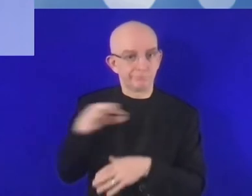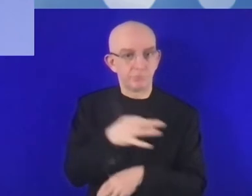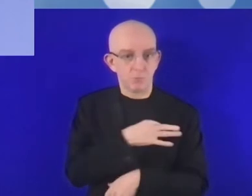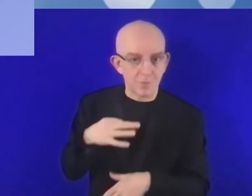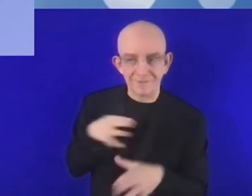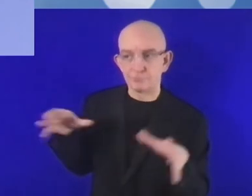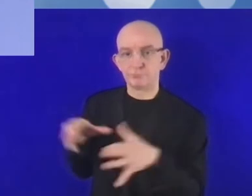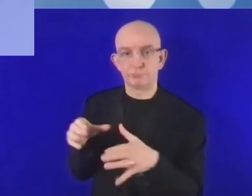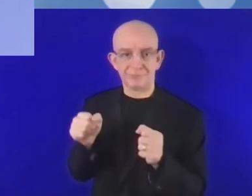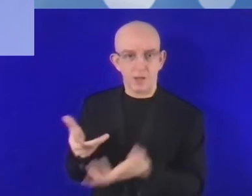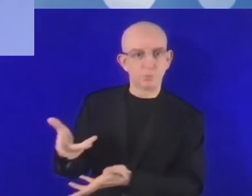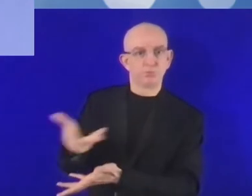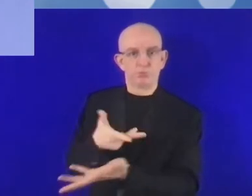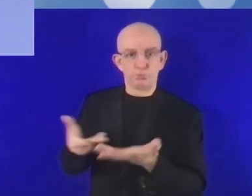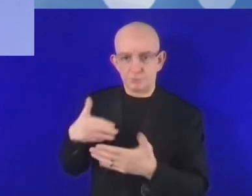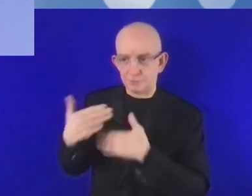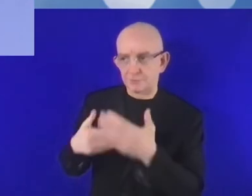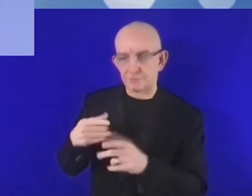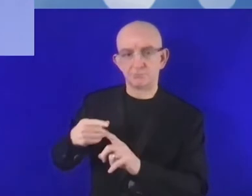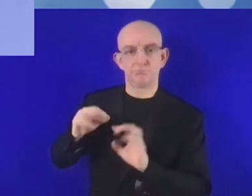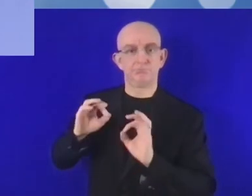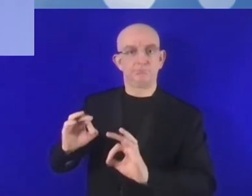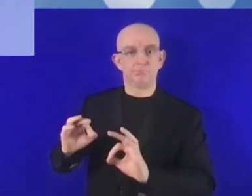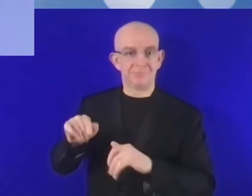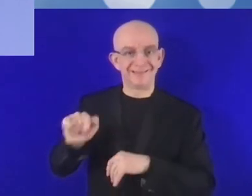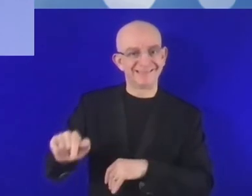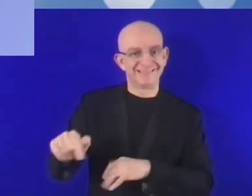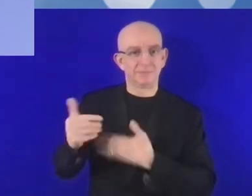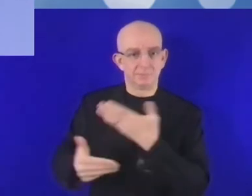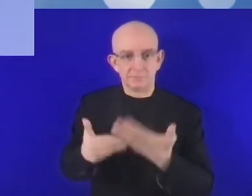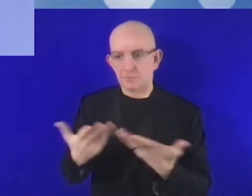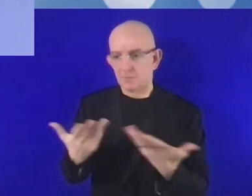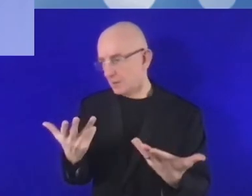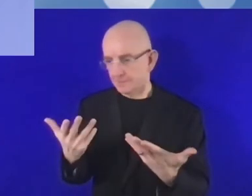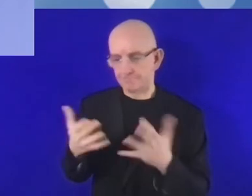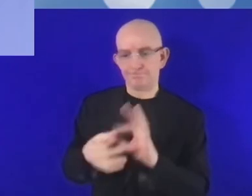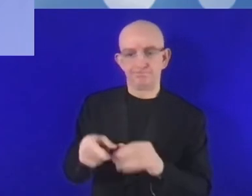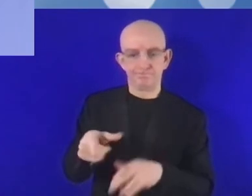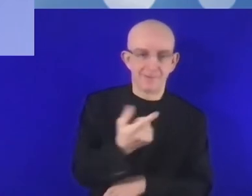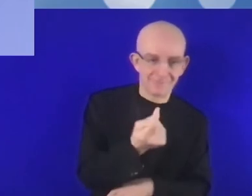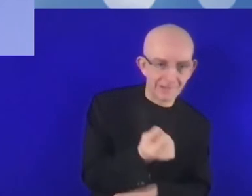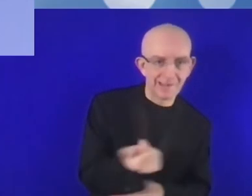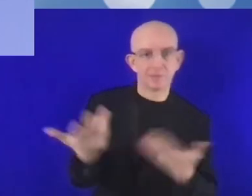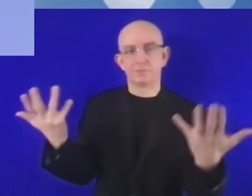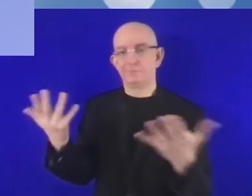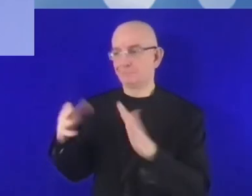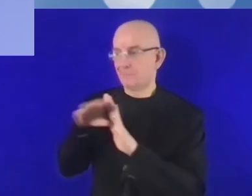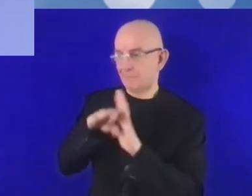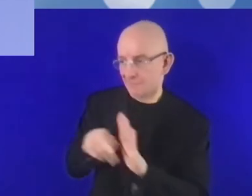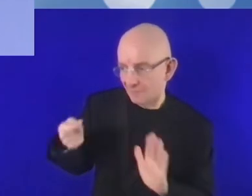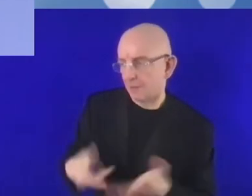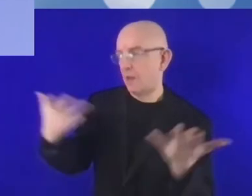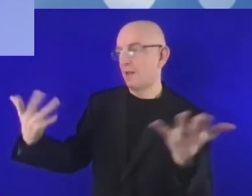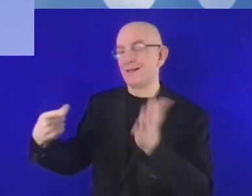Hay que crear un sistema que nos permita hacer frente a estos desafíos legales,